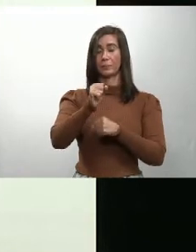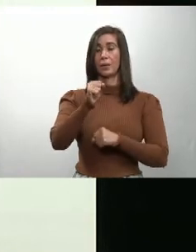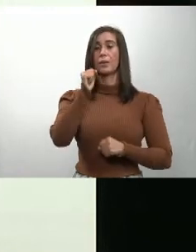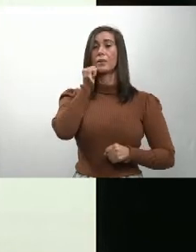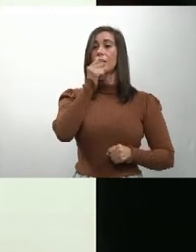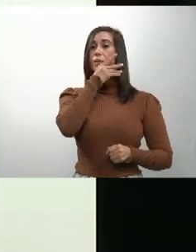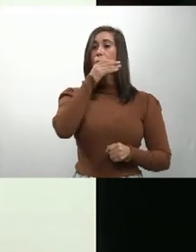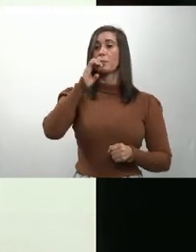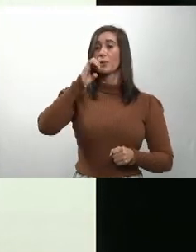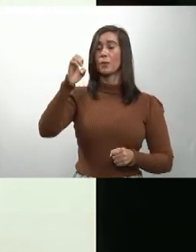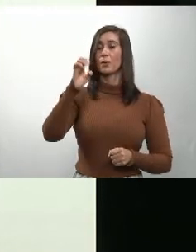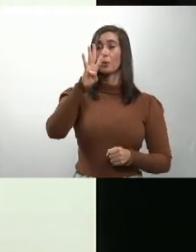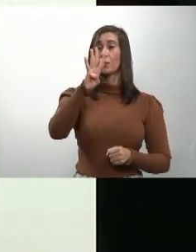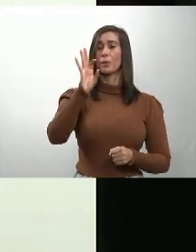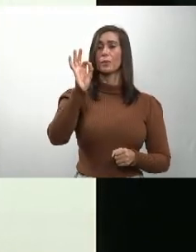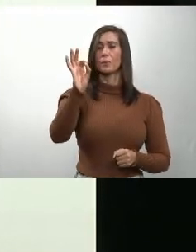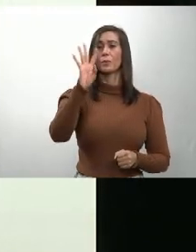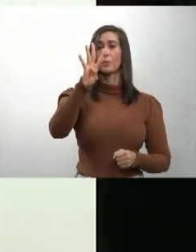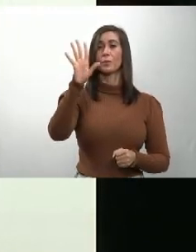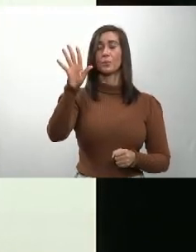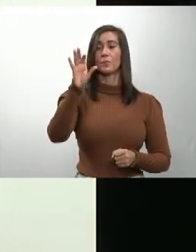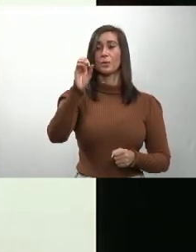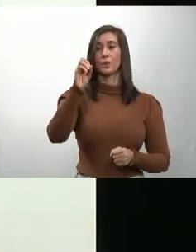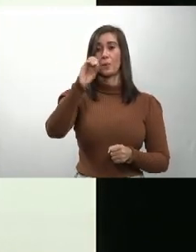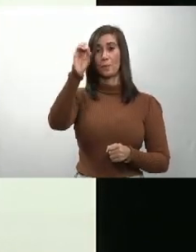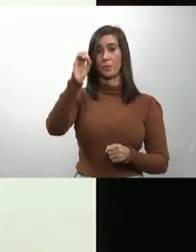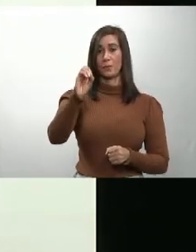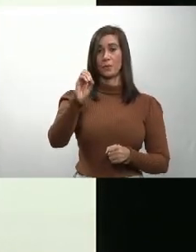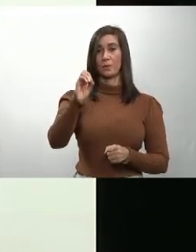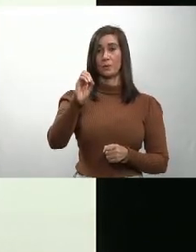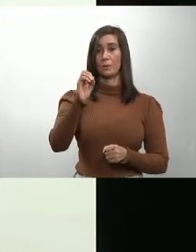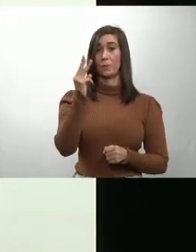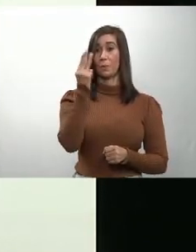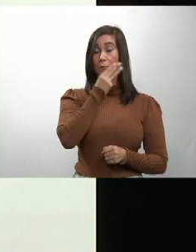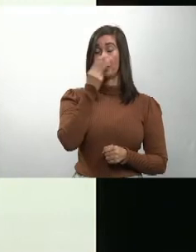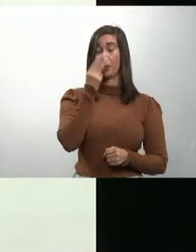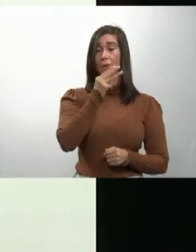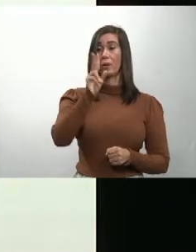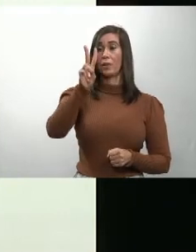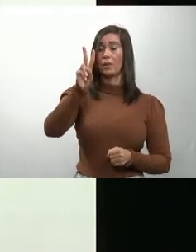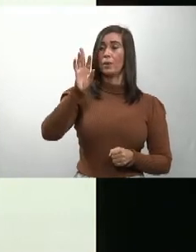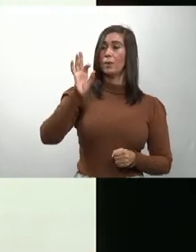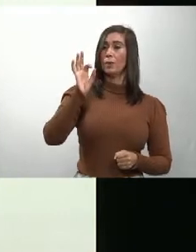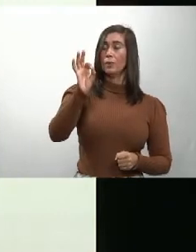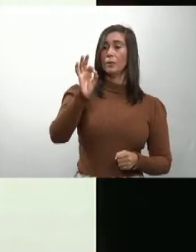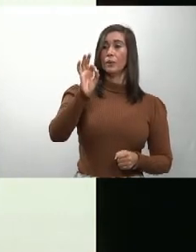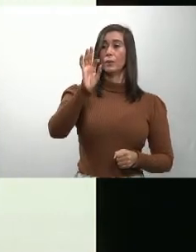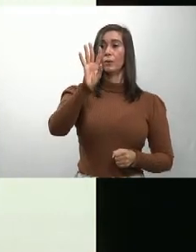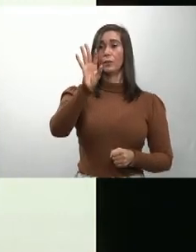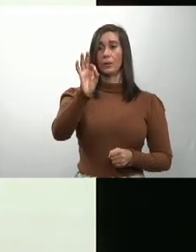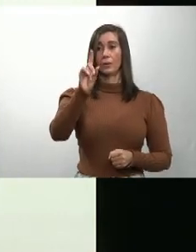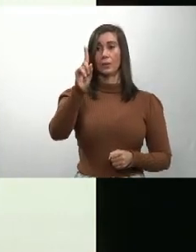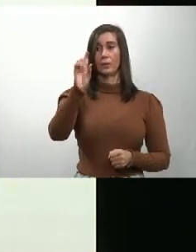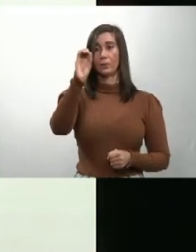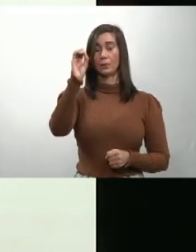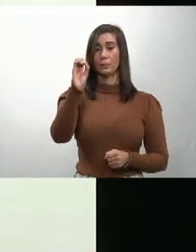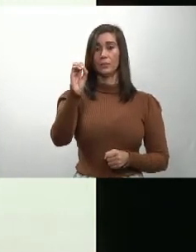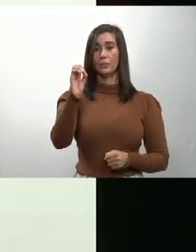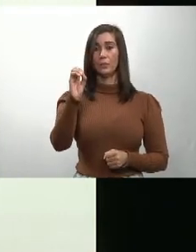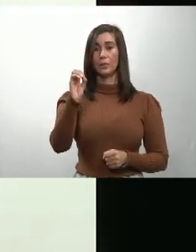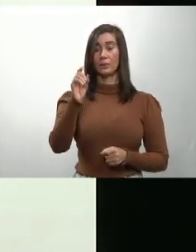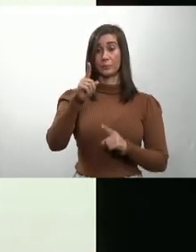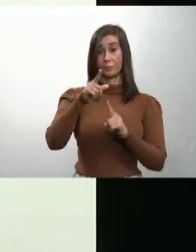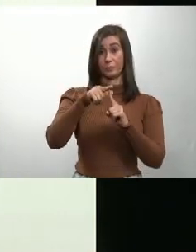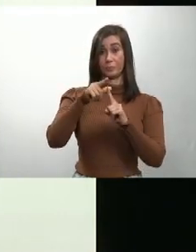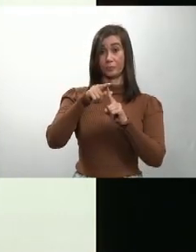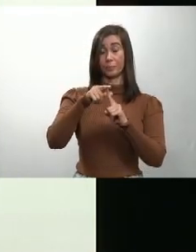.55%. Moca, 2.91%. San